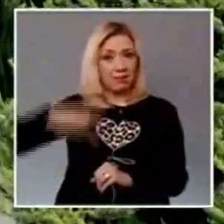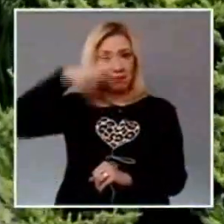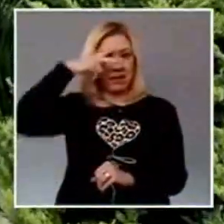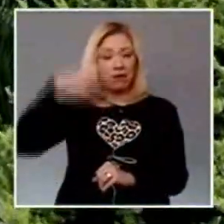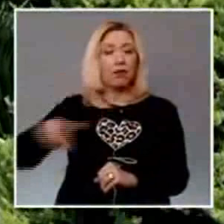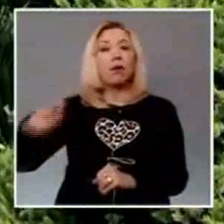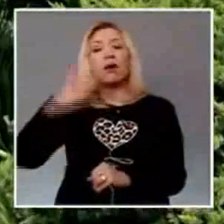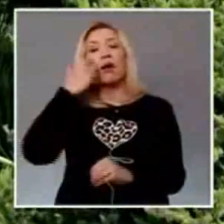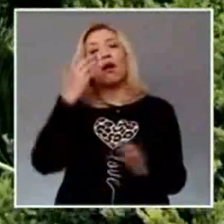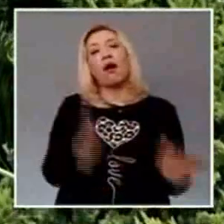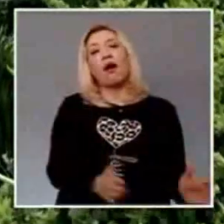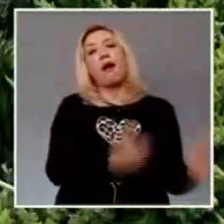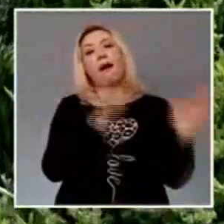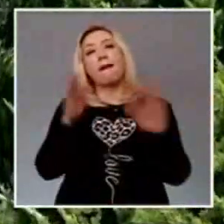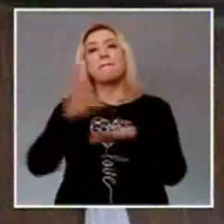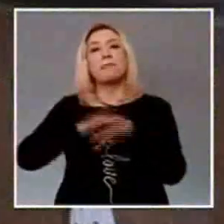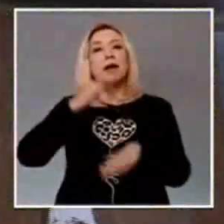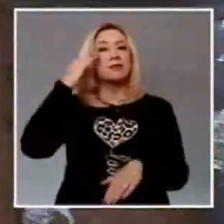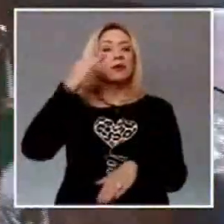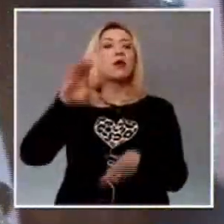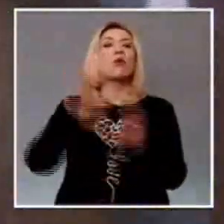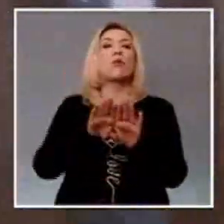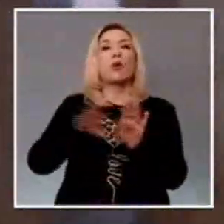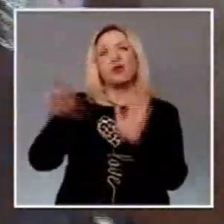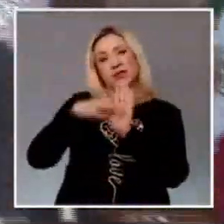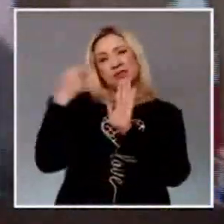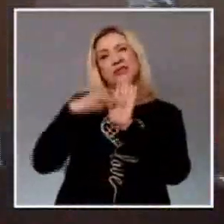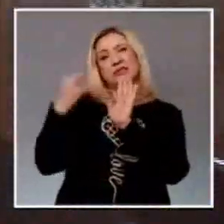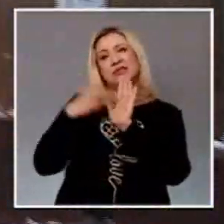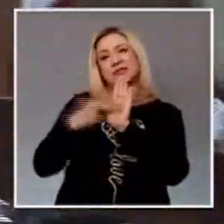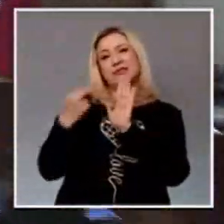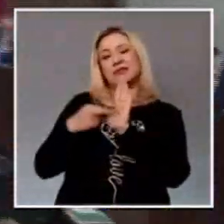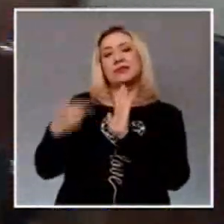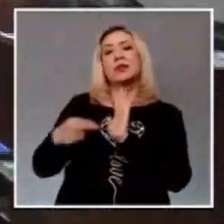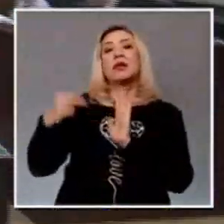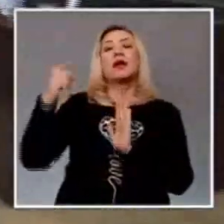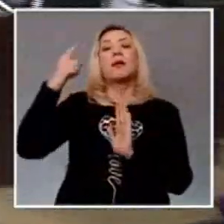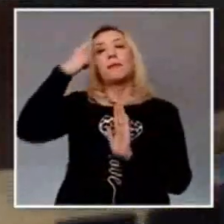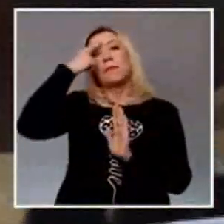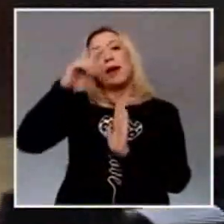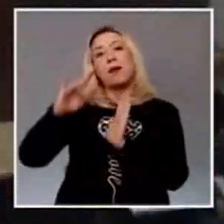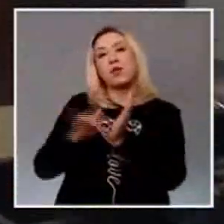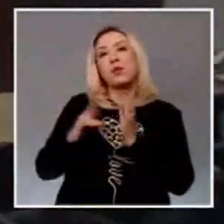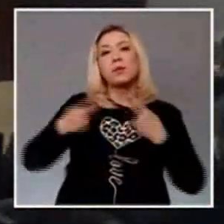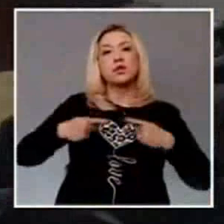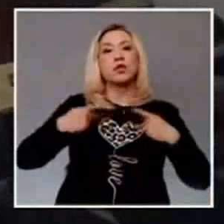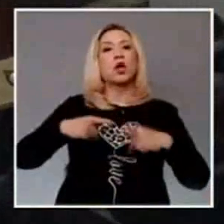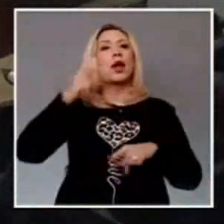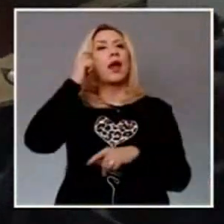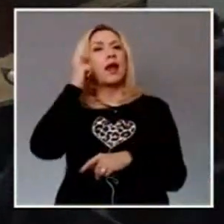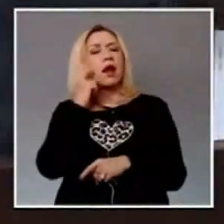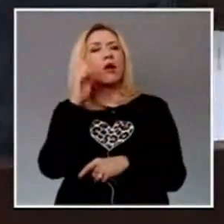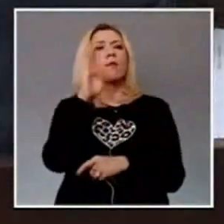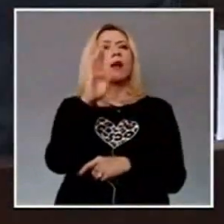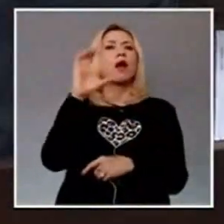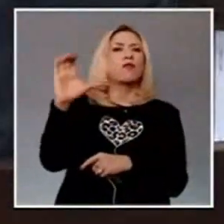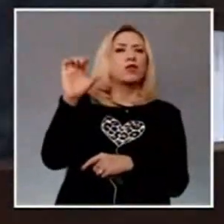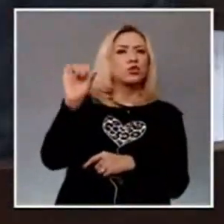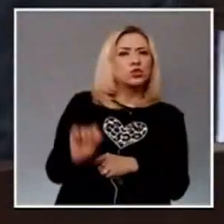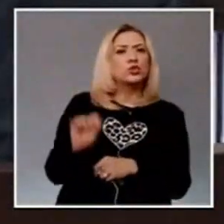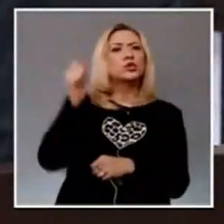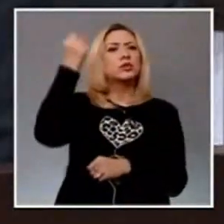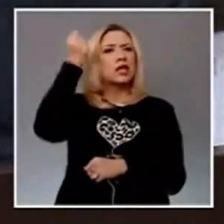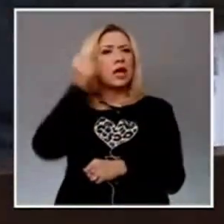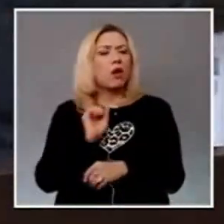recabar el apoyo de la ciudadanía en los estados de Guerrero, Baja California Sur y Sinaloa, con motivo de diversos desastres naturales.